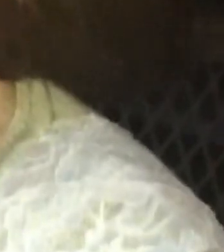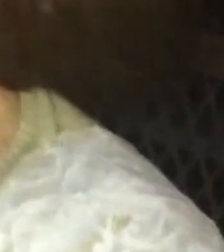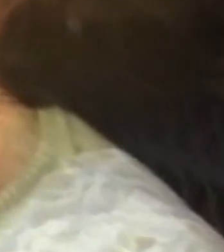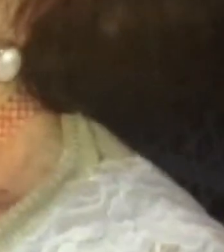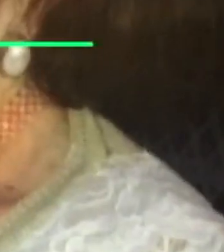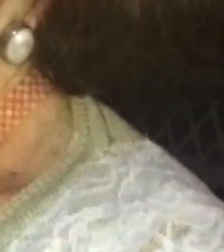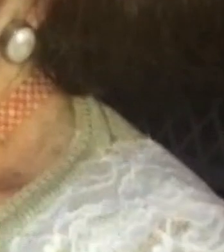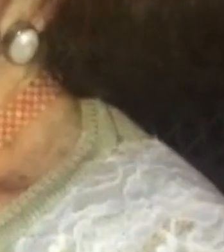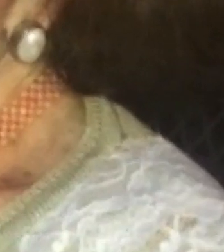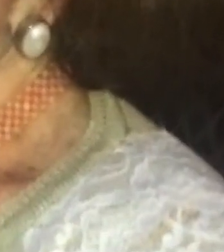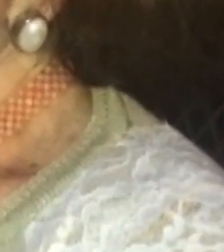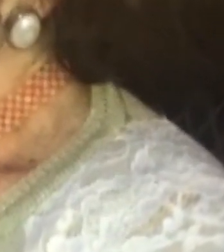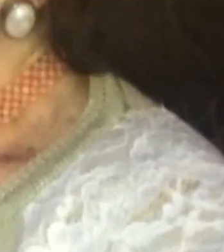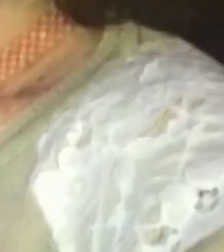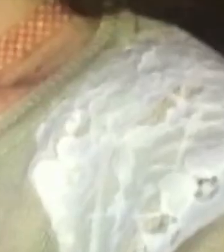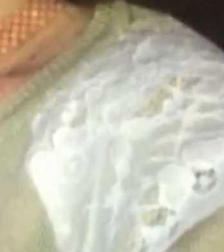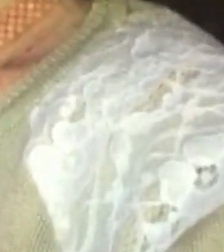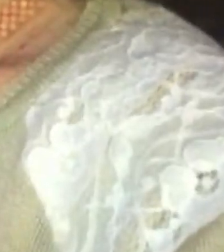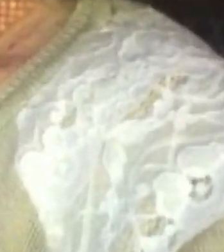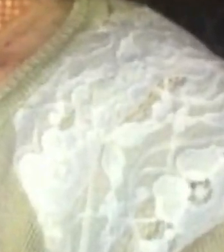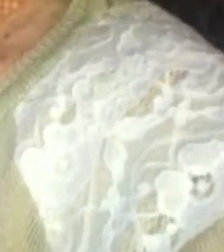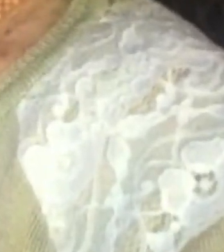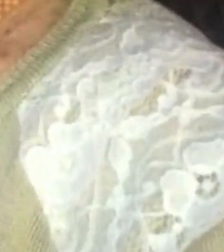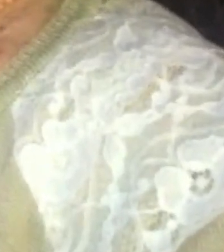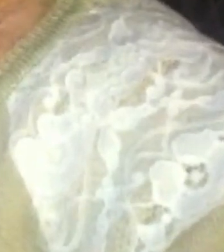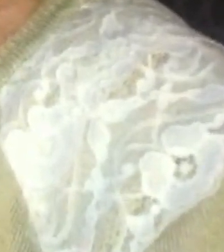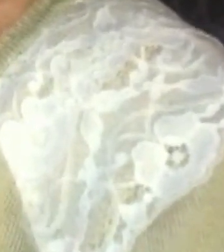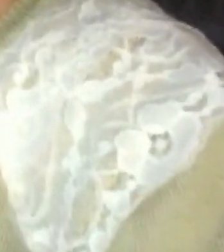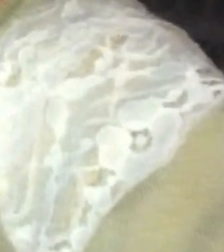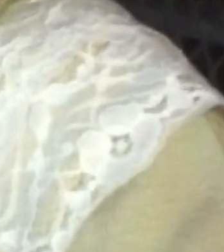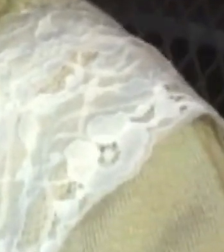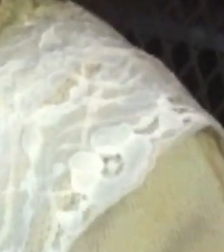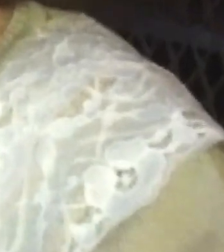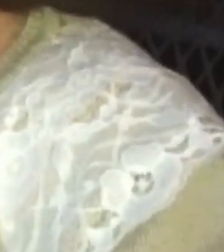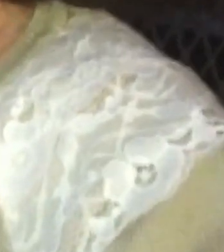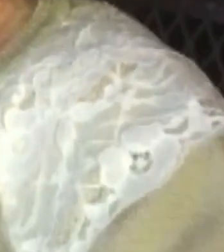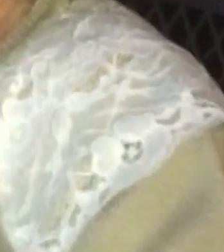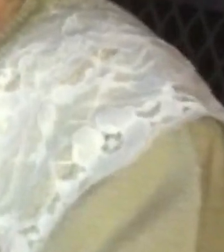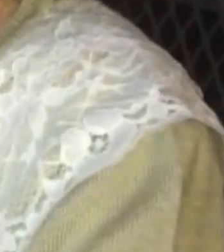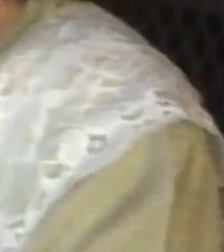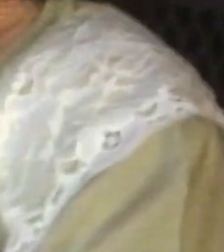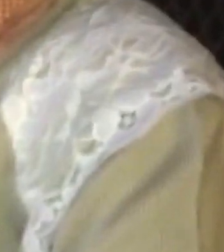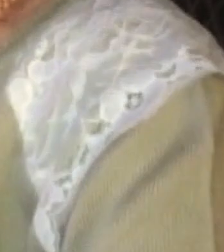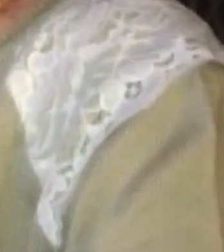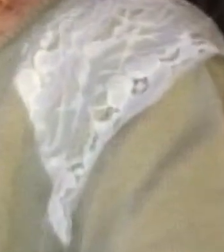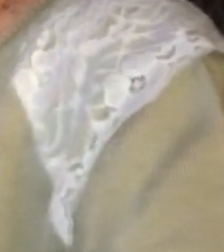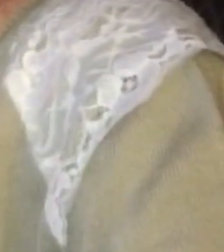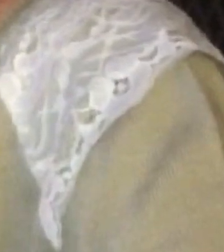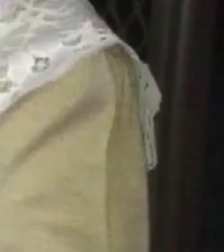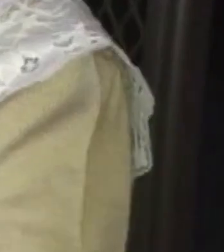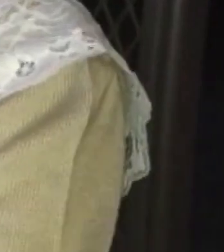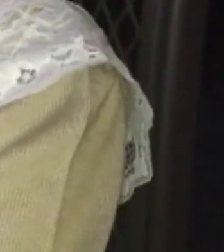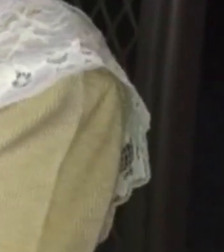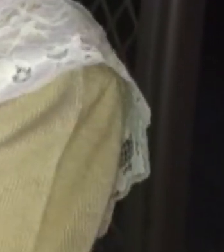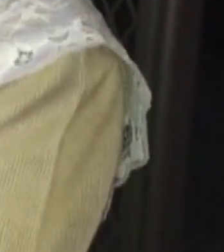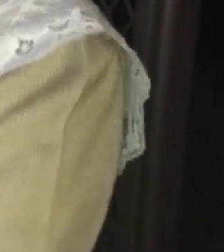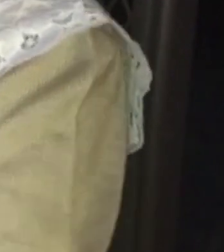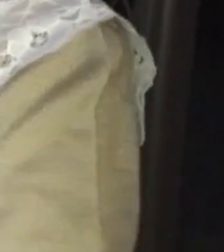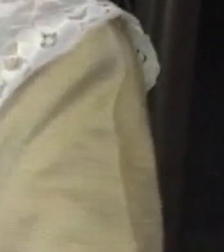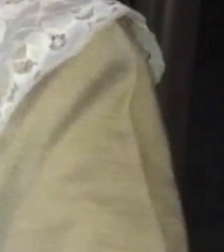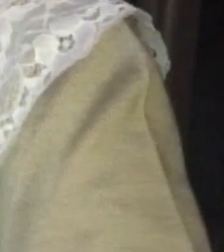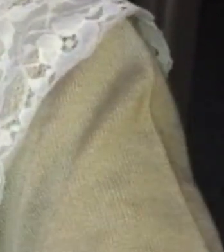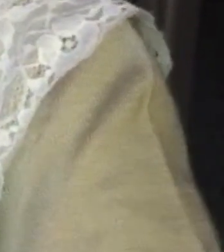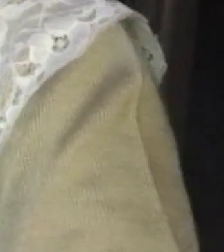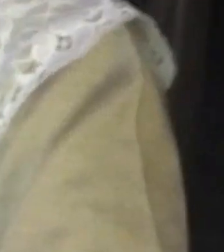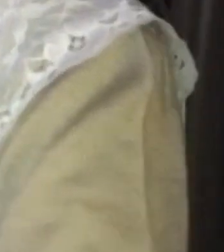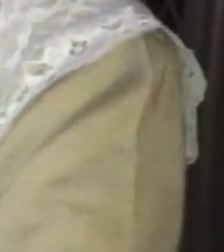No creí para tanto. ¿Y ahora? Ahora me parece que es un poco más porque estoy